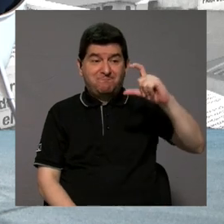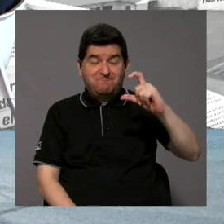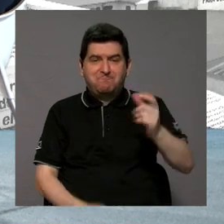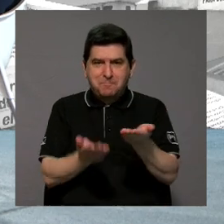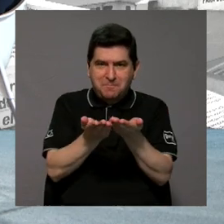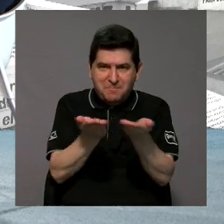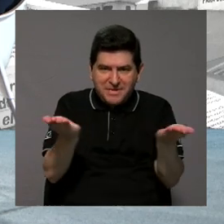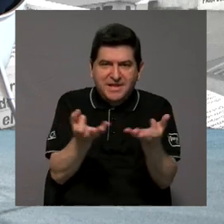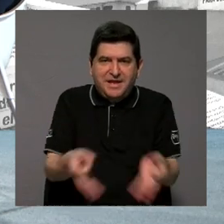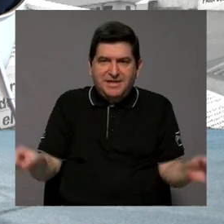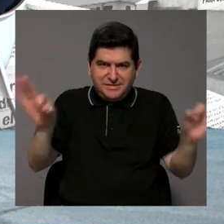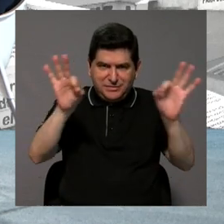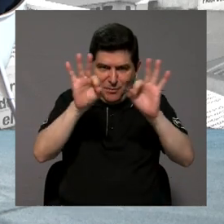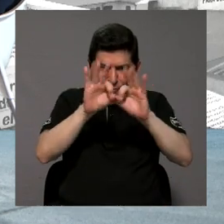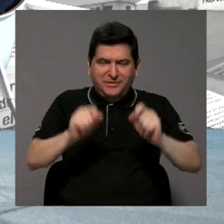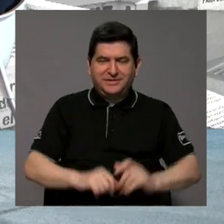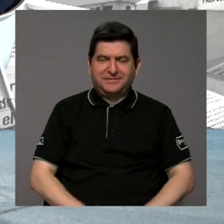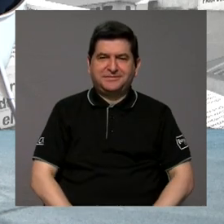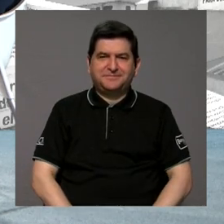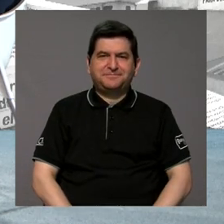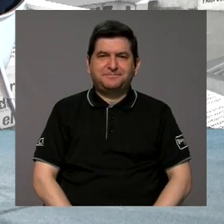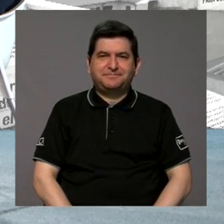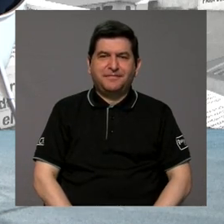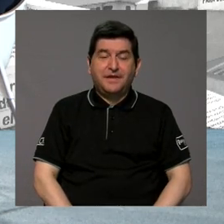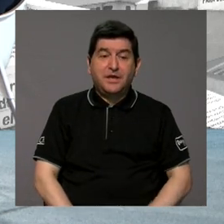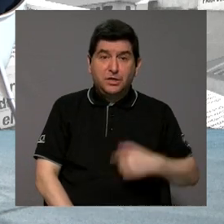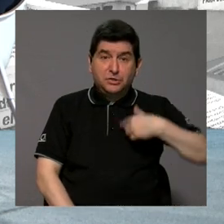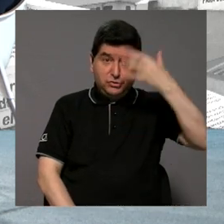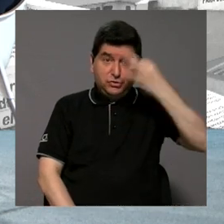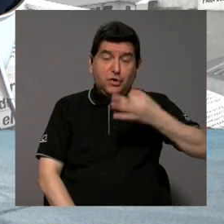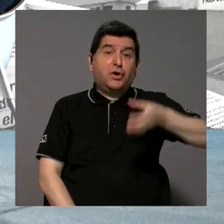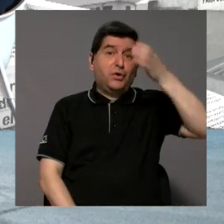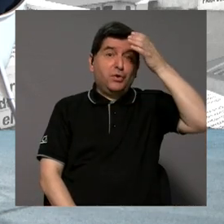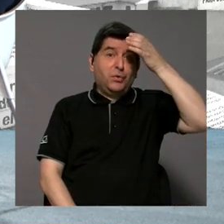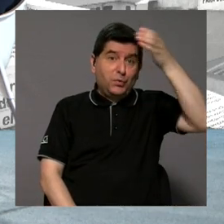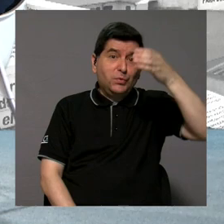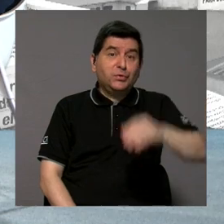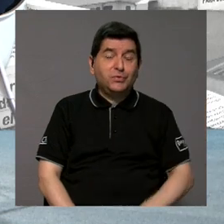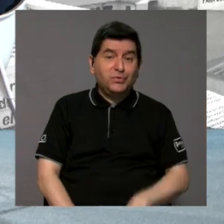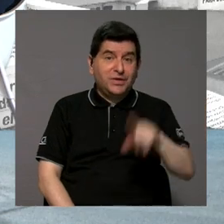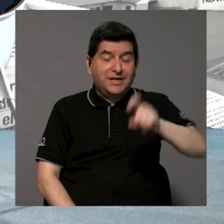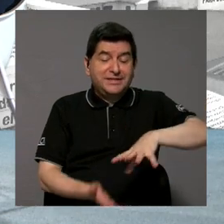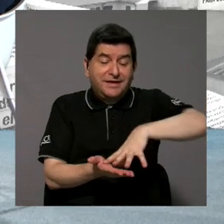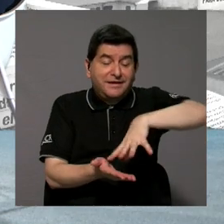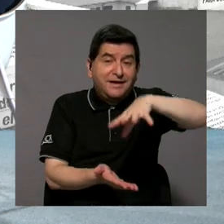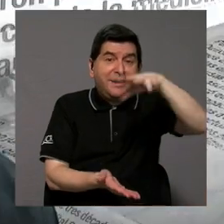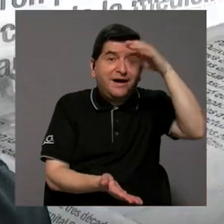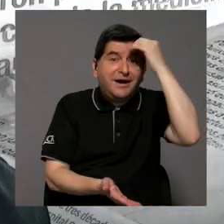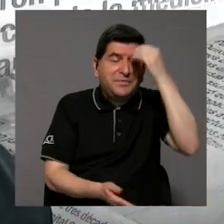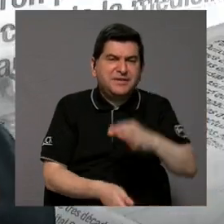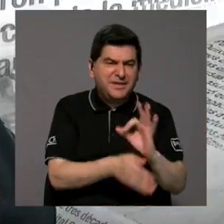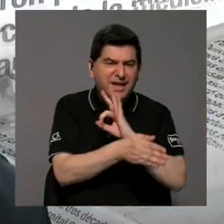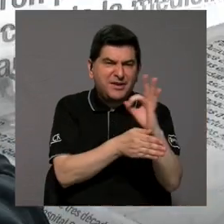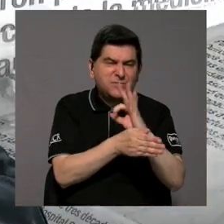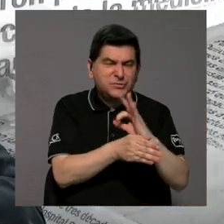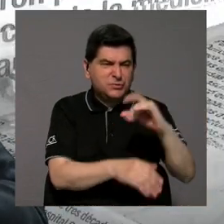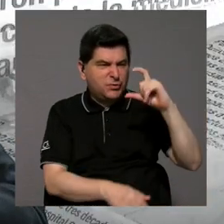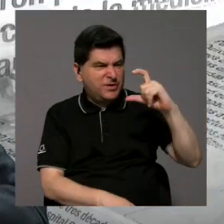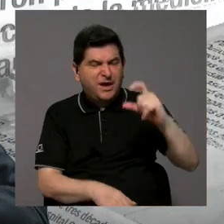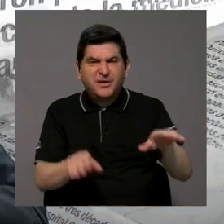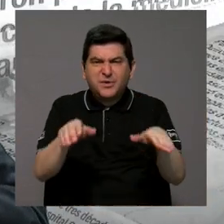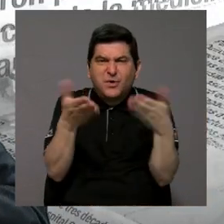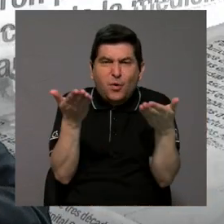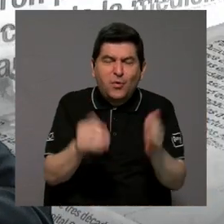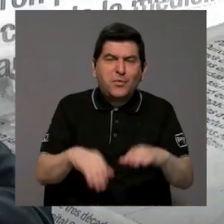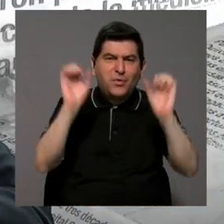fundamental. Yo creo que va a haber toda una cultura de empezar a aprender cómo funcionan esas baterías y